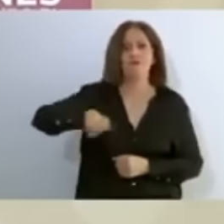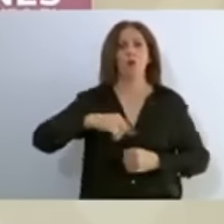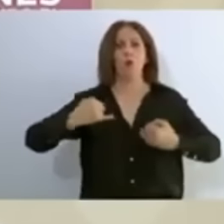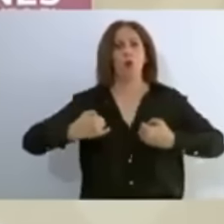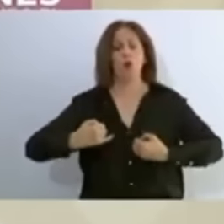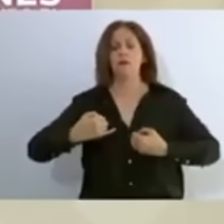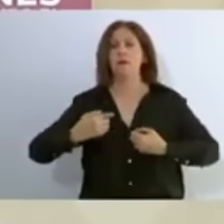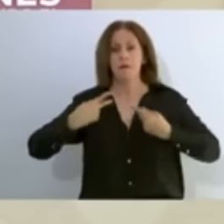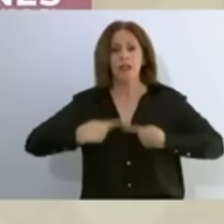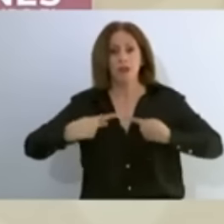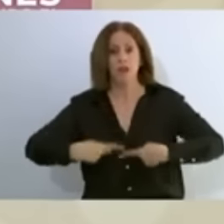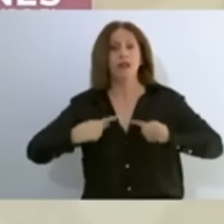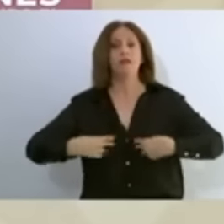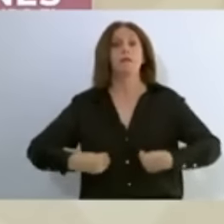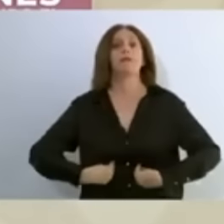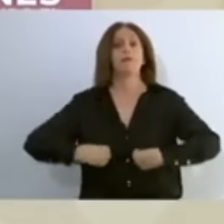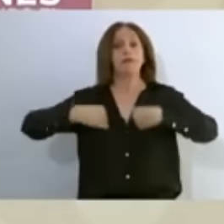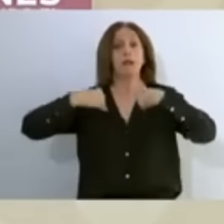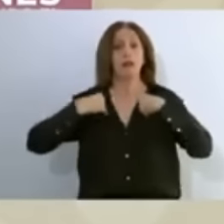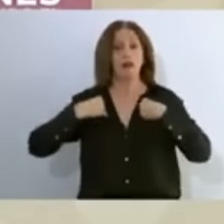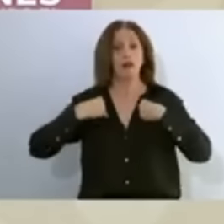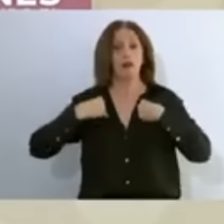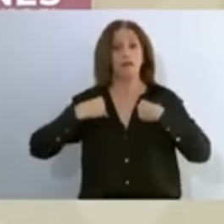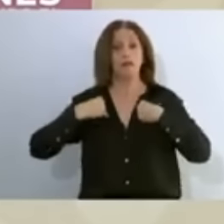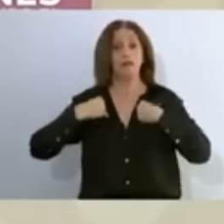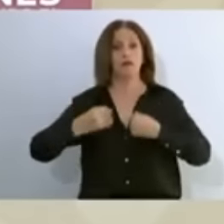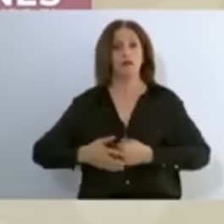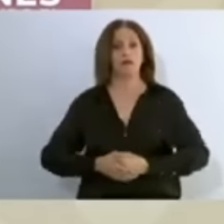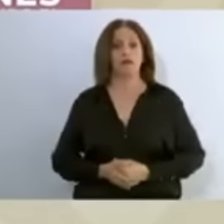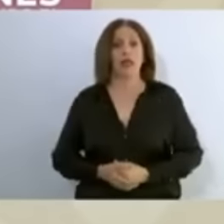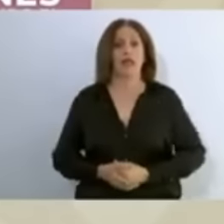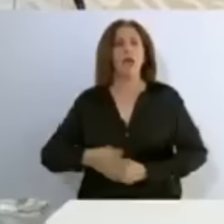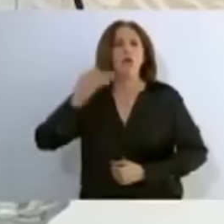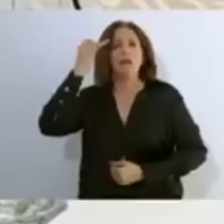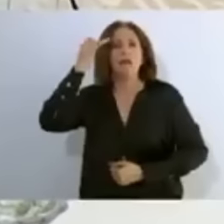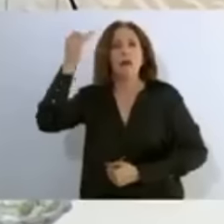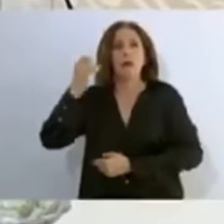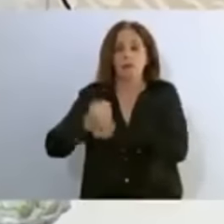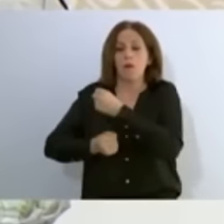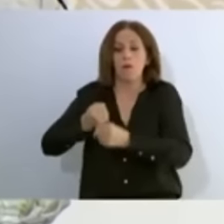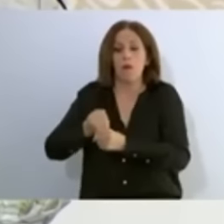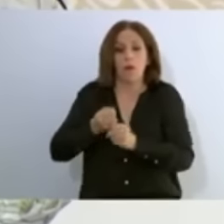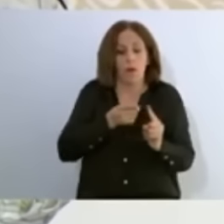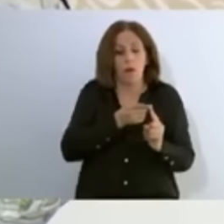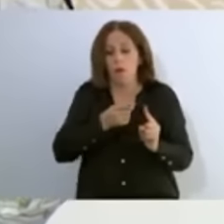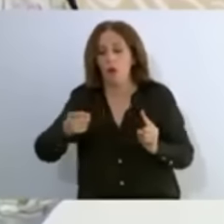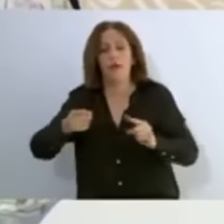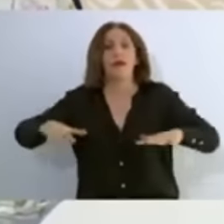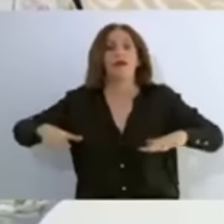el inicio del periodo neoliberal cuando tenían 30 años